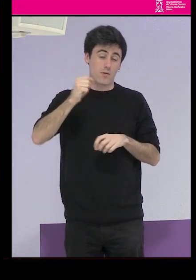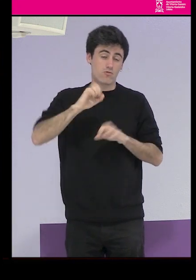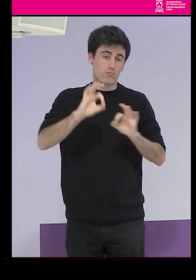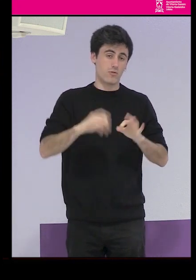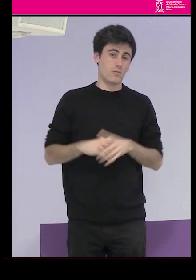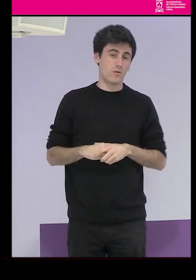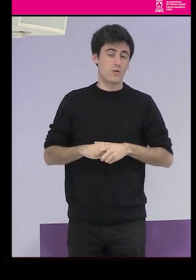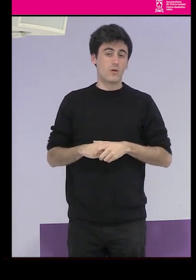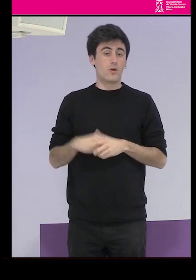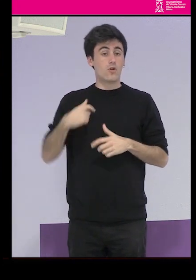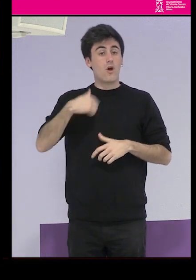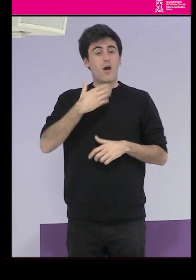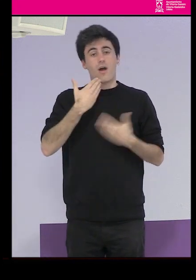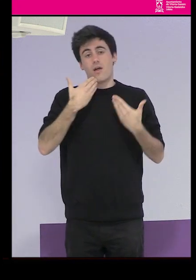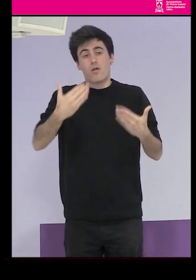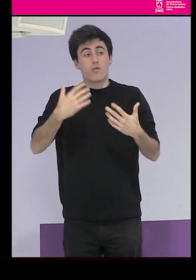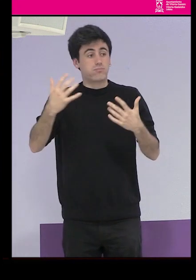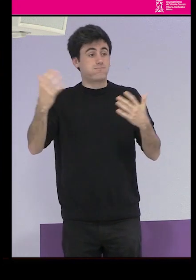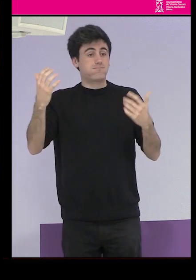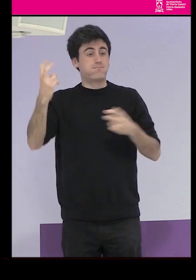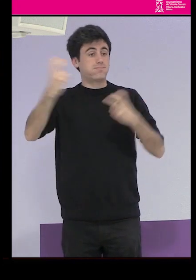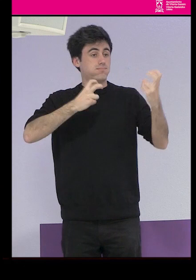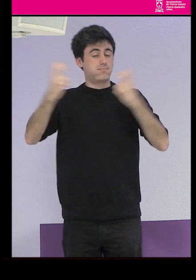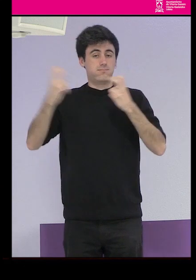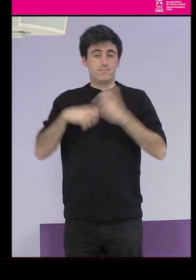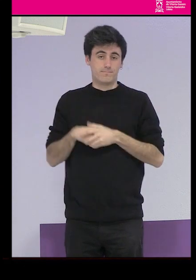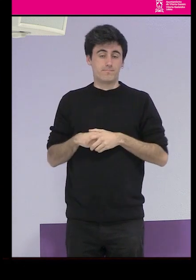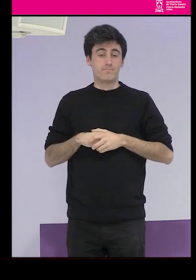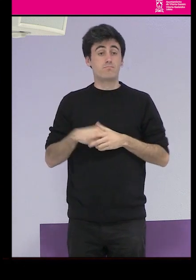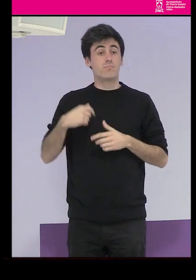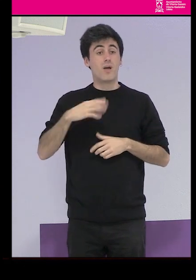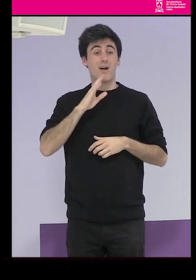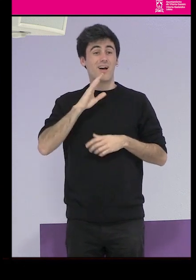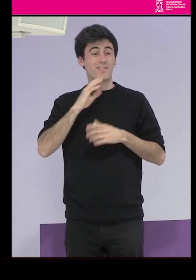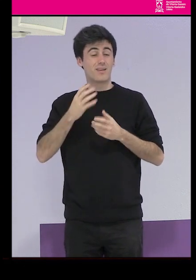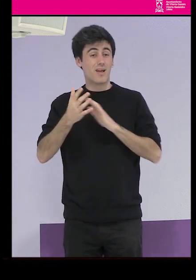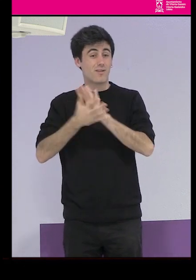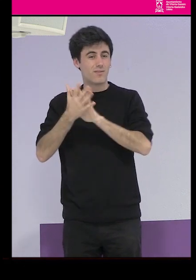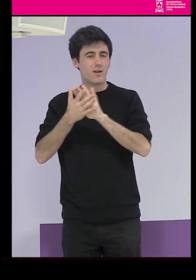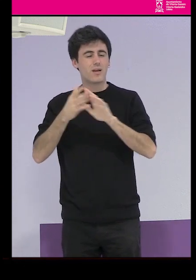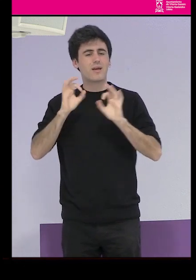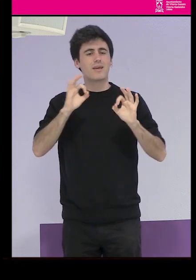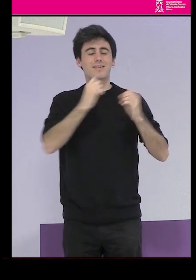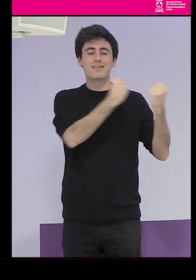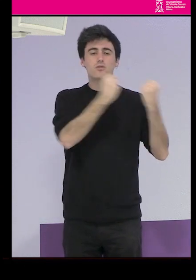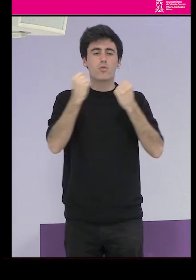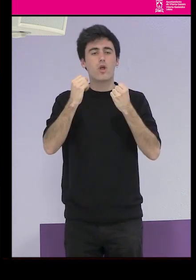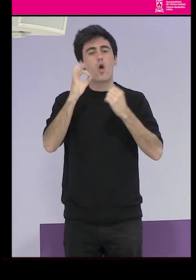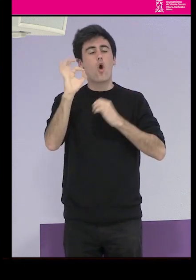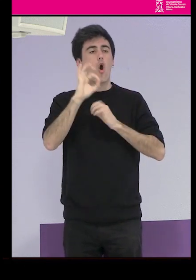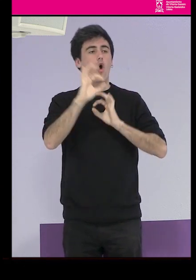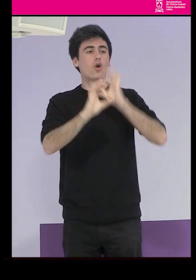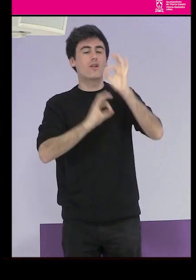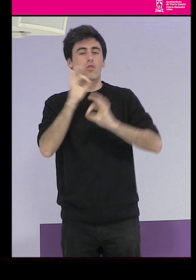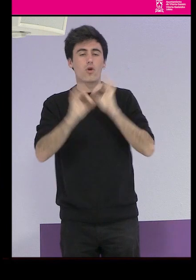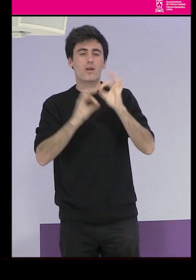especialmente que hayáis venido. Como os contaban, es una de las instituciones o uno de los organismos